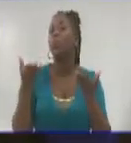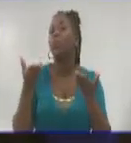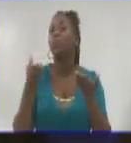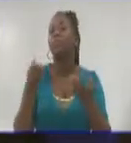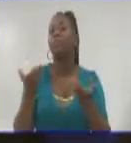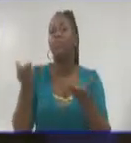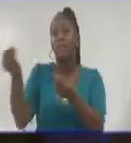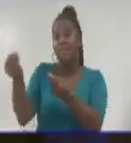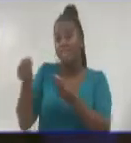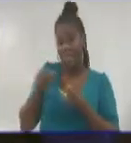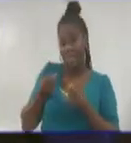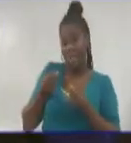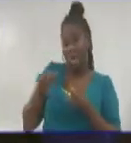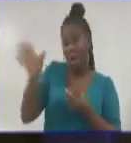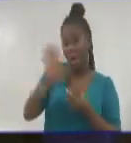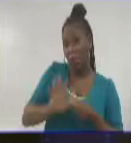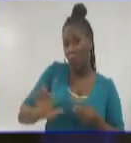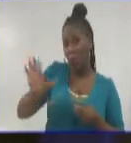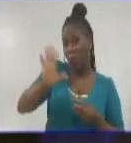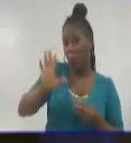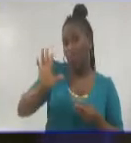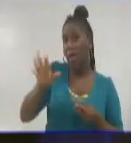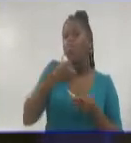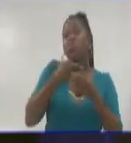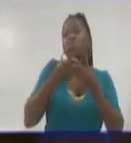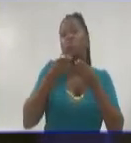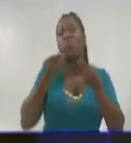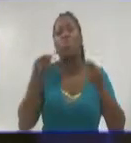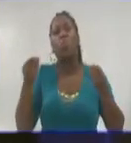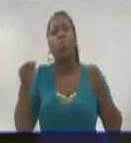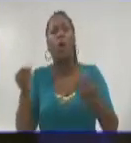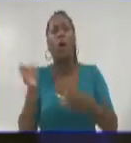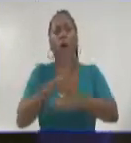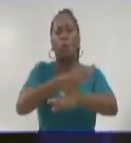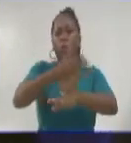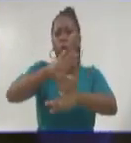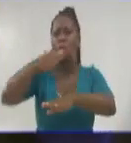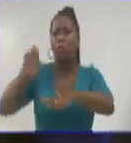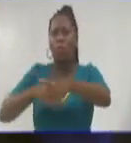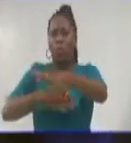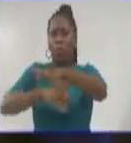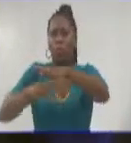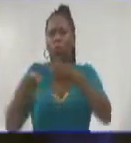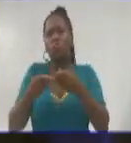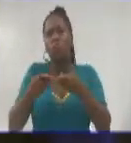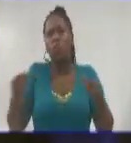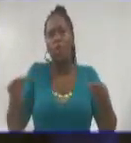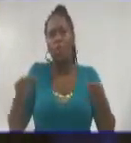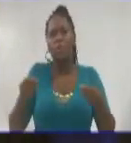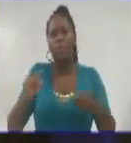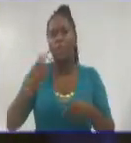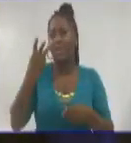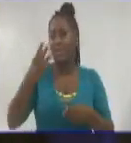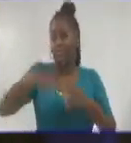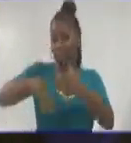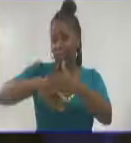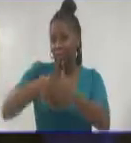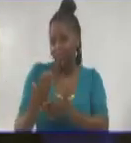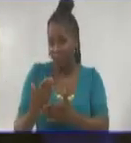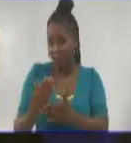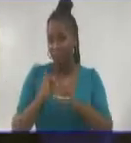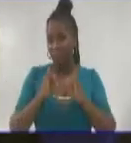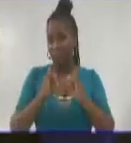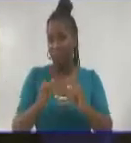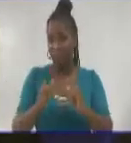influencia anticiclónica, serán variables y débiles, con poco oleaje en ambos litroales de la provincia. Para los próximos tres días, es decir, durante